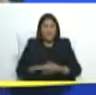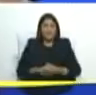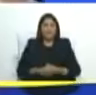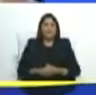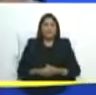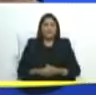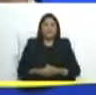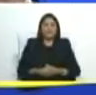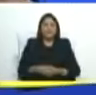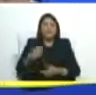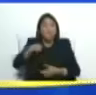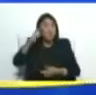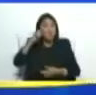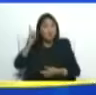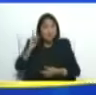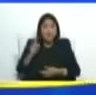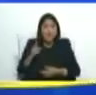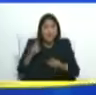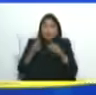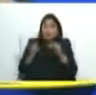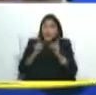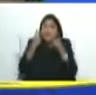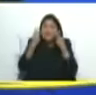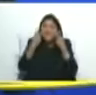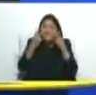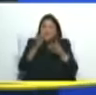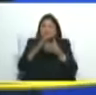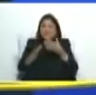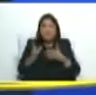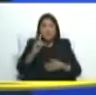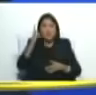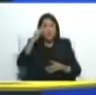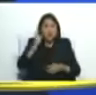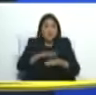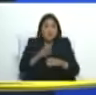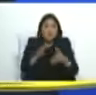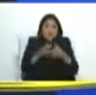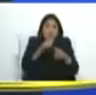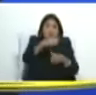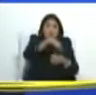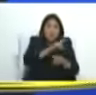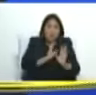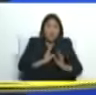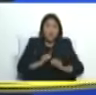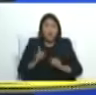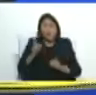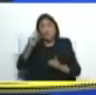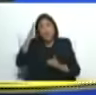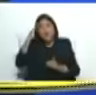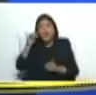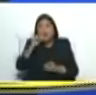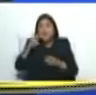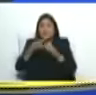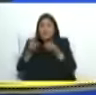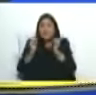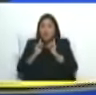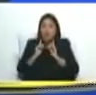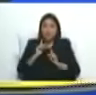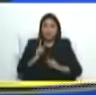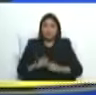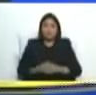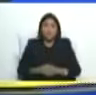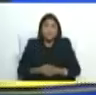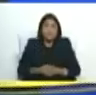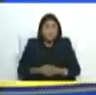yo no sabía que habían visto ustedes porque yo estaba ya metido no sabía que noticias habían salido en las redes en los